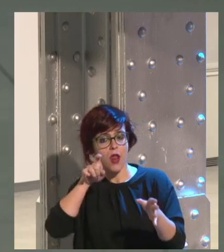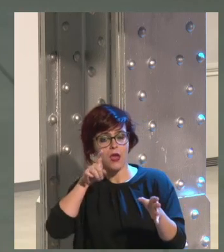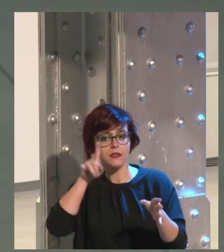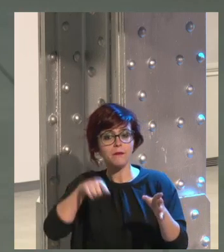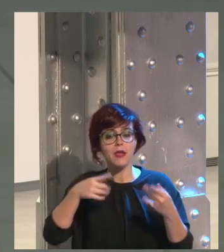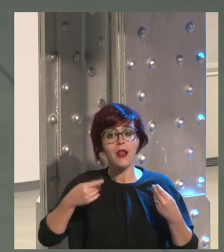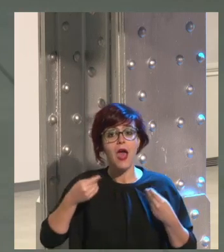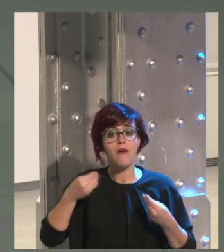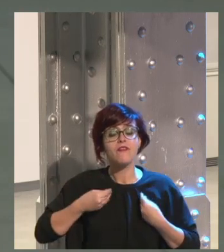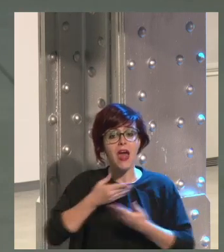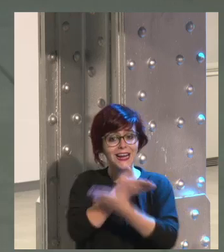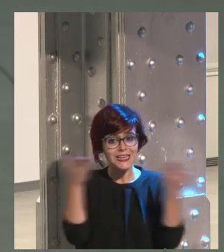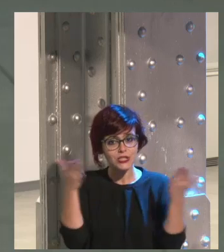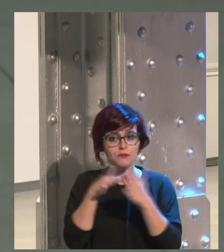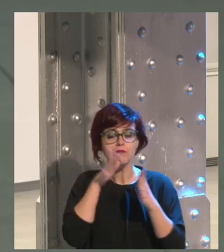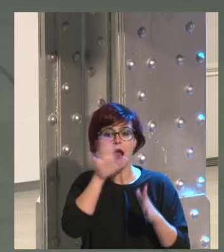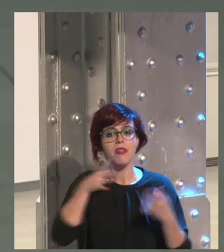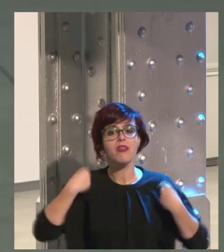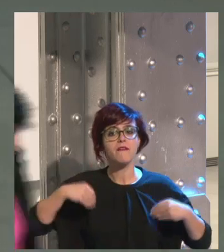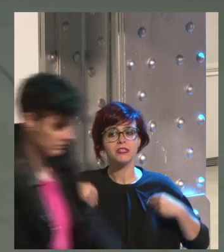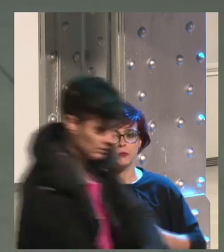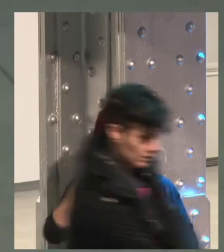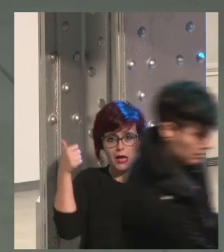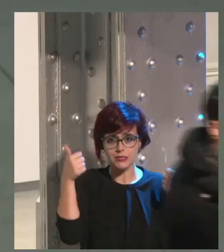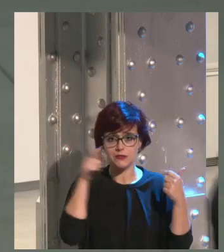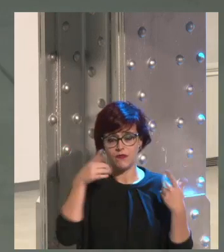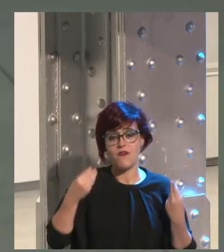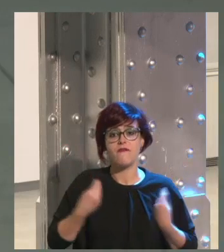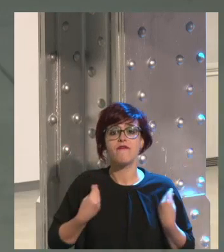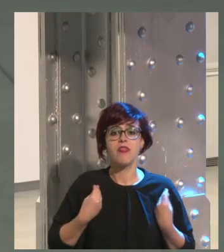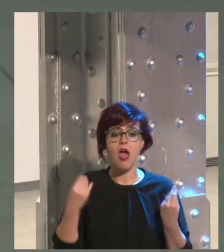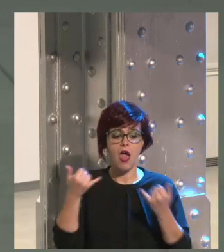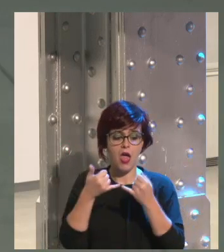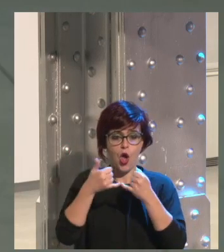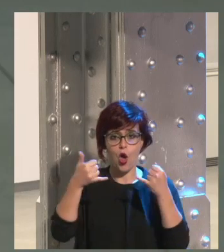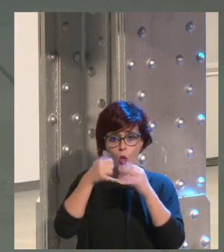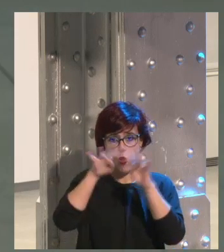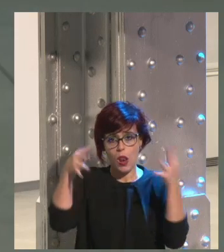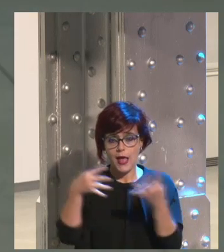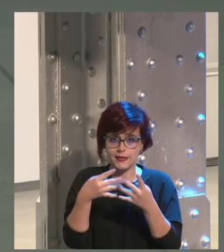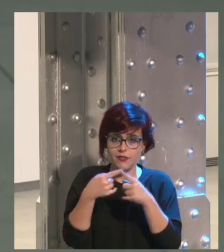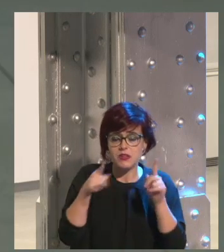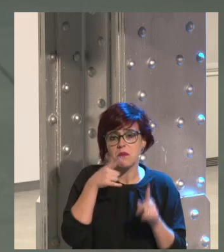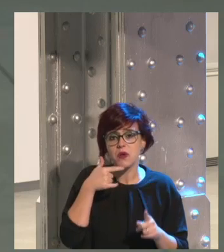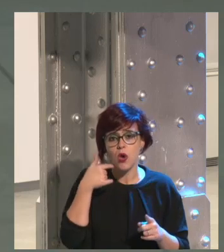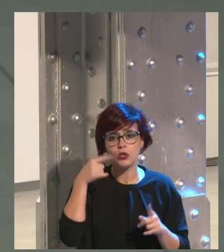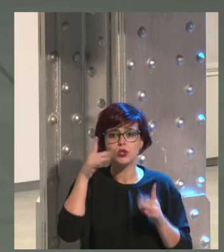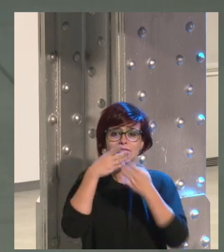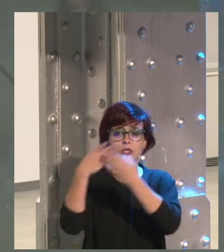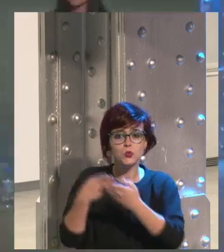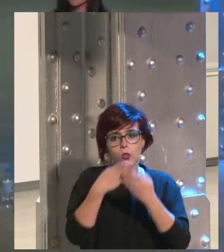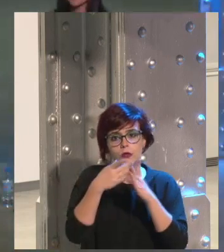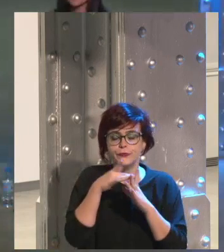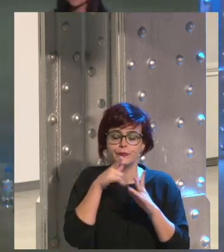de los demás es mucho más divertida que la suya y en la vida online pues pasa exactamente lo mismo yo no haría tanto caso a esos estudios